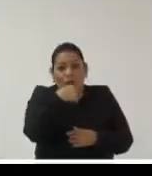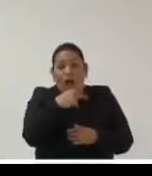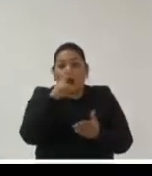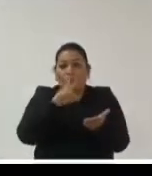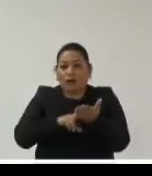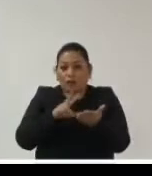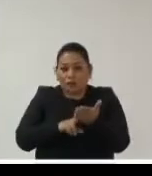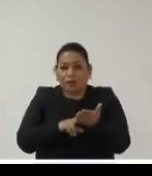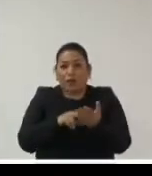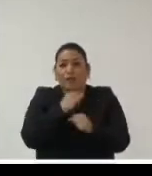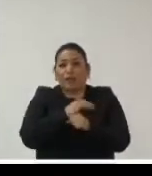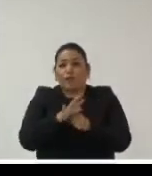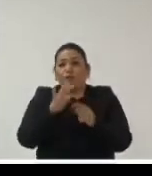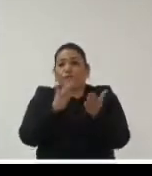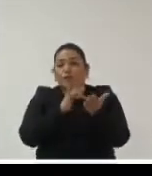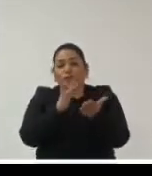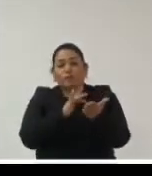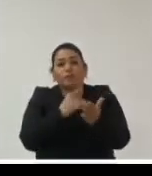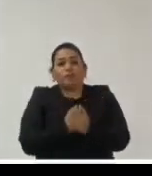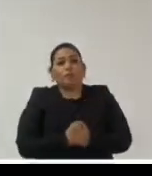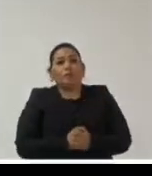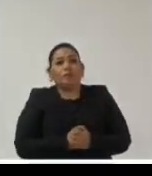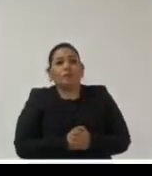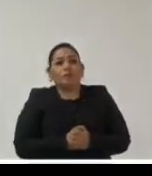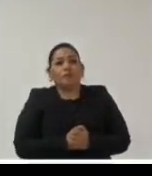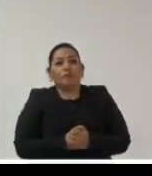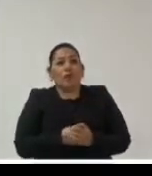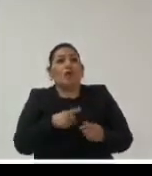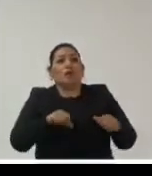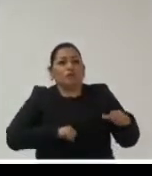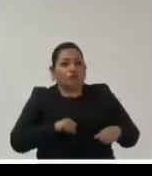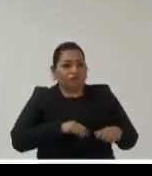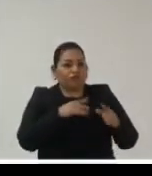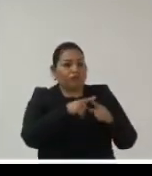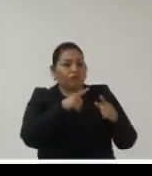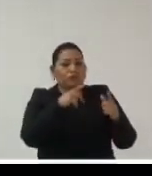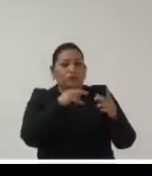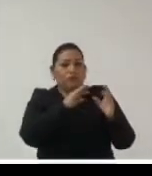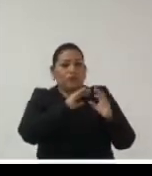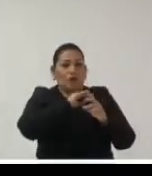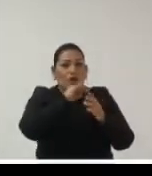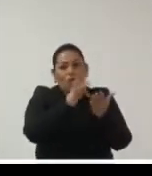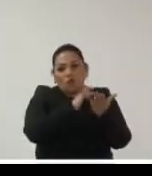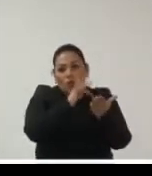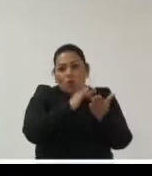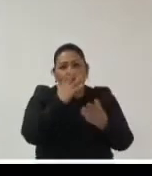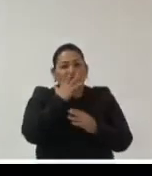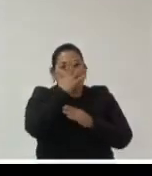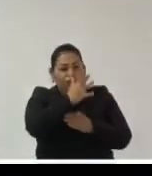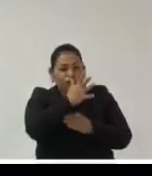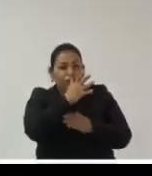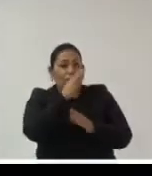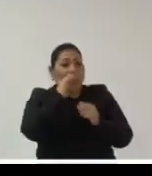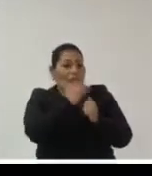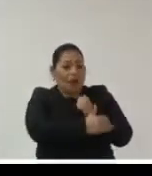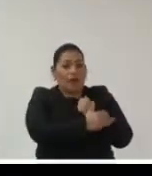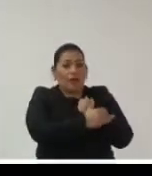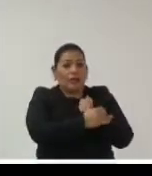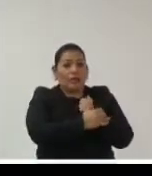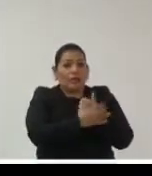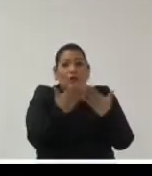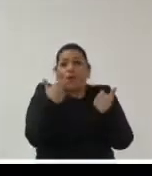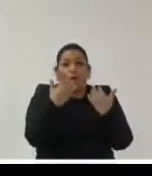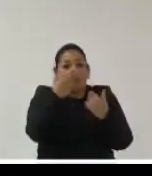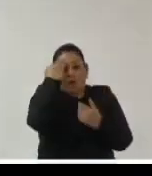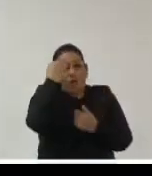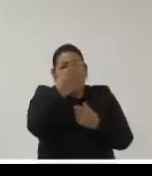valorar la información electrónica particularmente los datos y los registros electrónicos con miras a determinar su tiempo